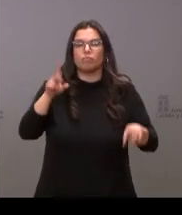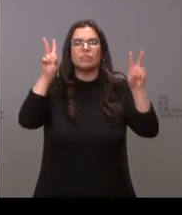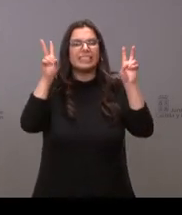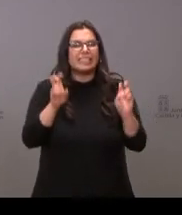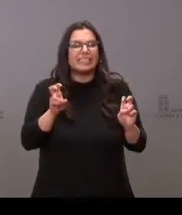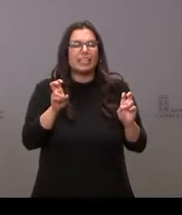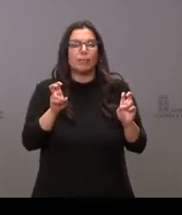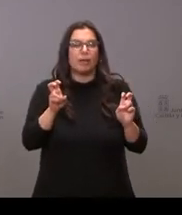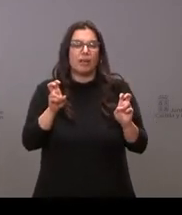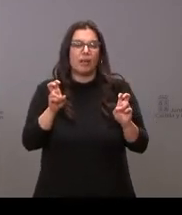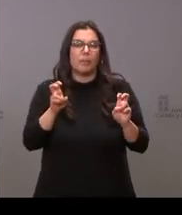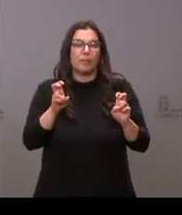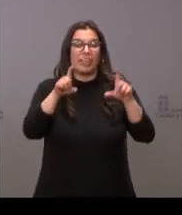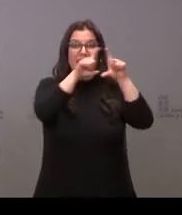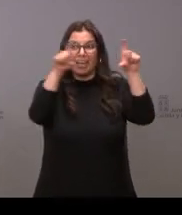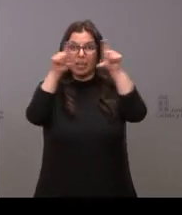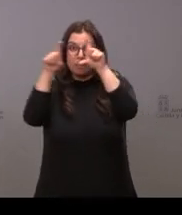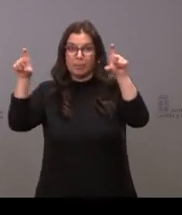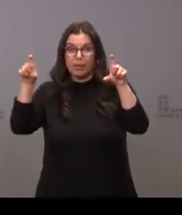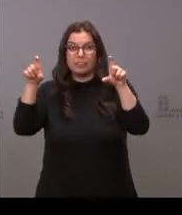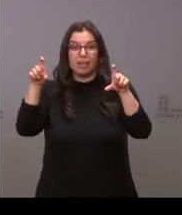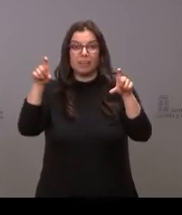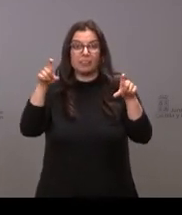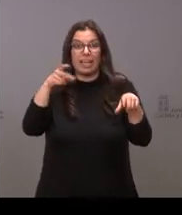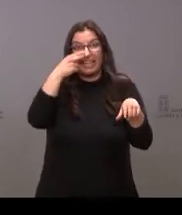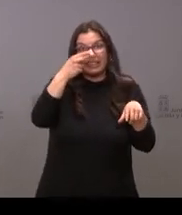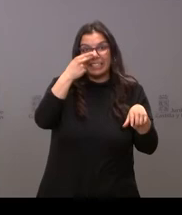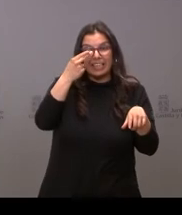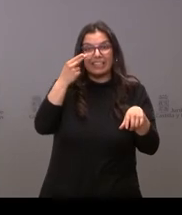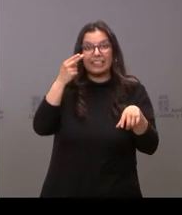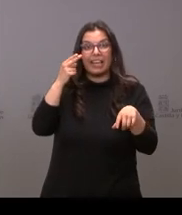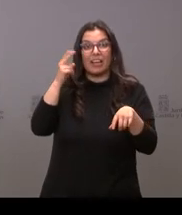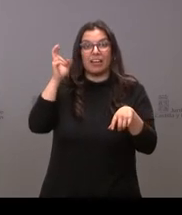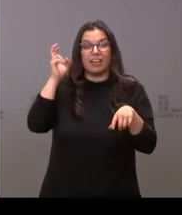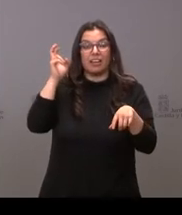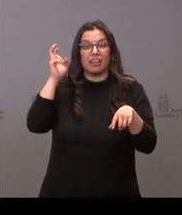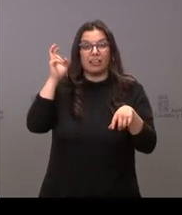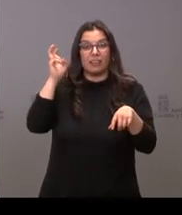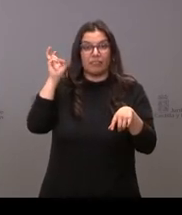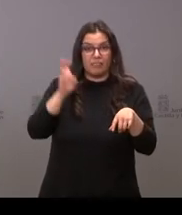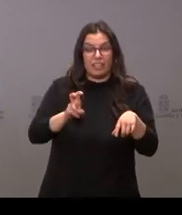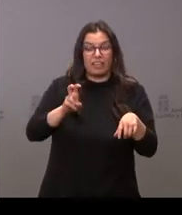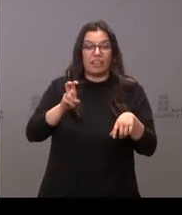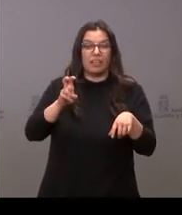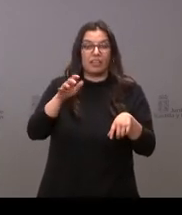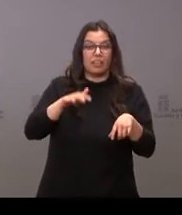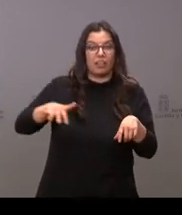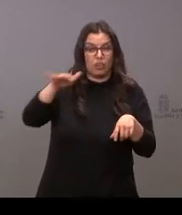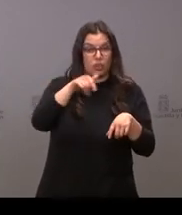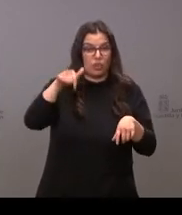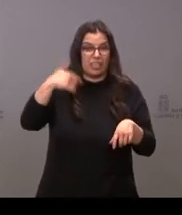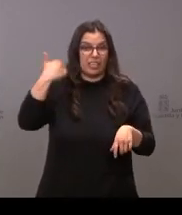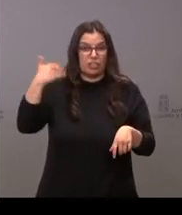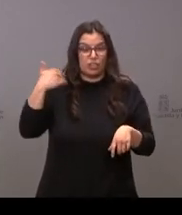todas esas empresas que estaban interesadas en instalarse en el PEMA en el parque empresarial del medio